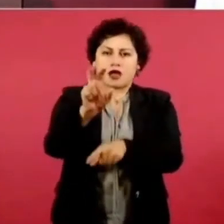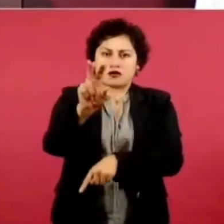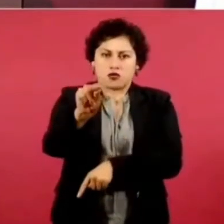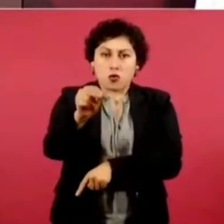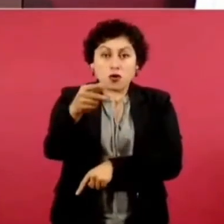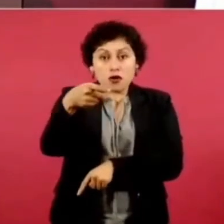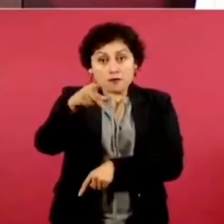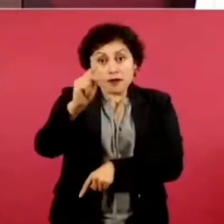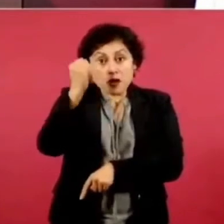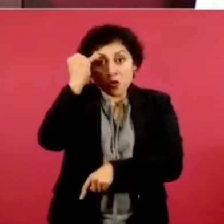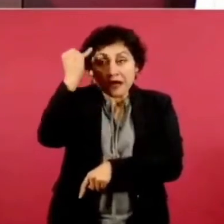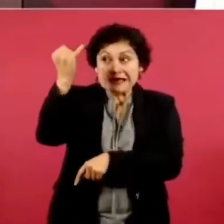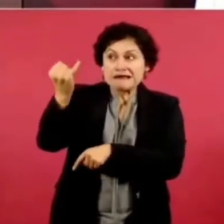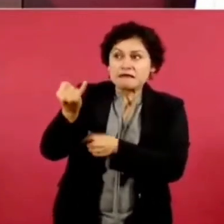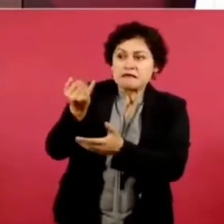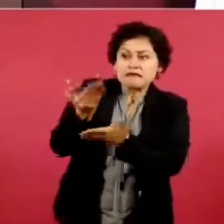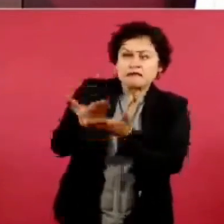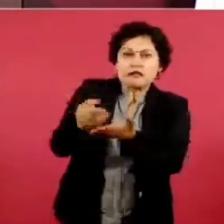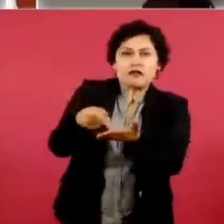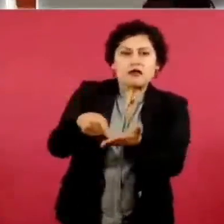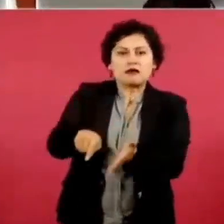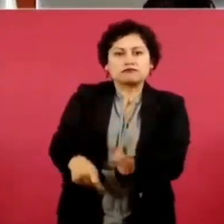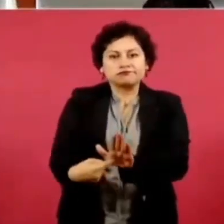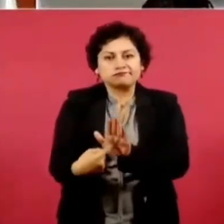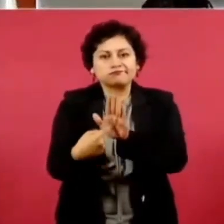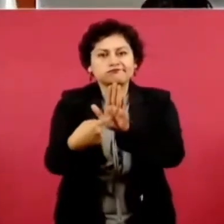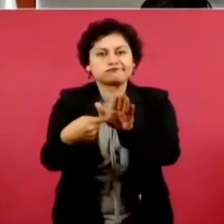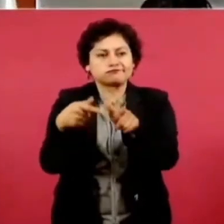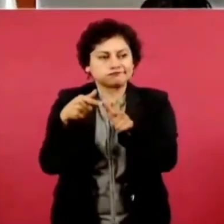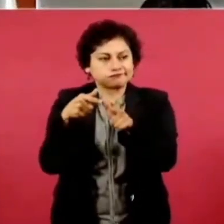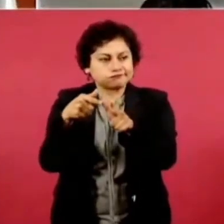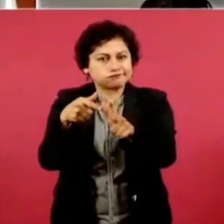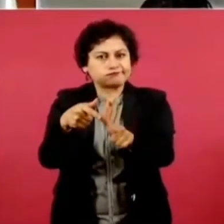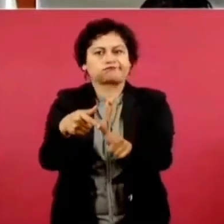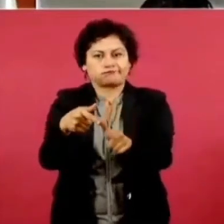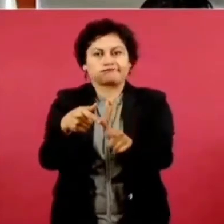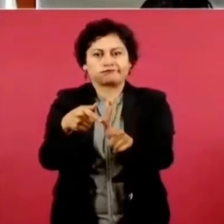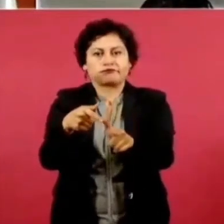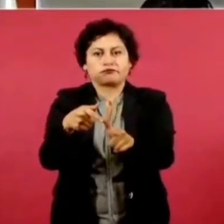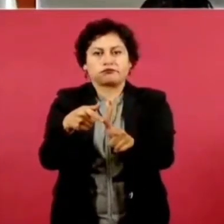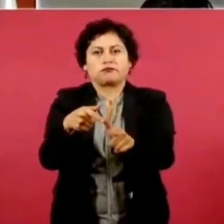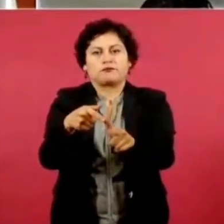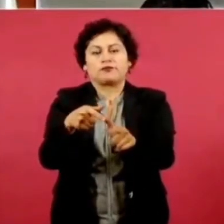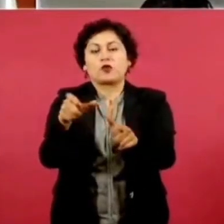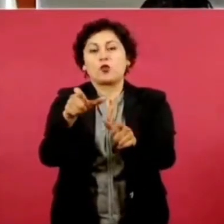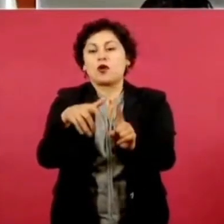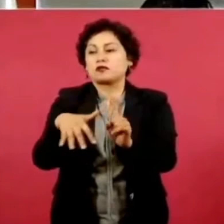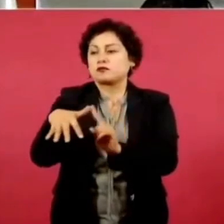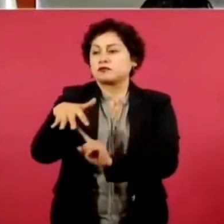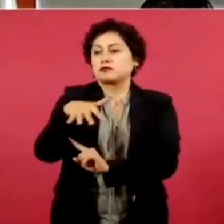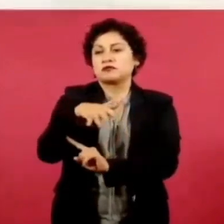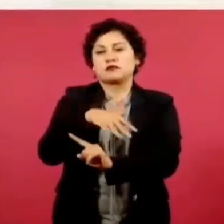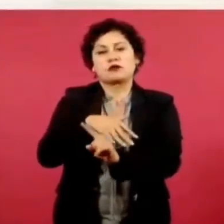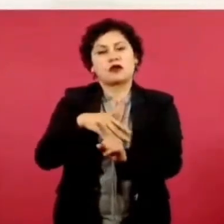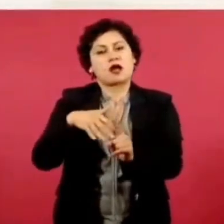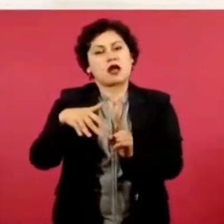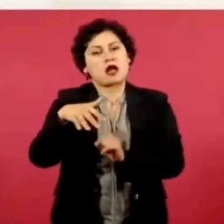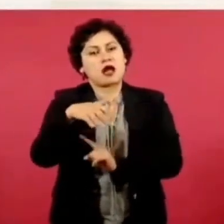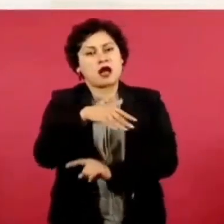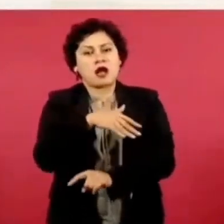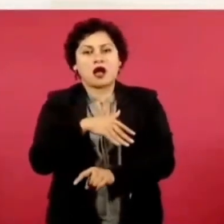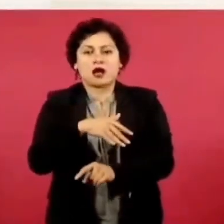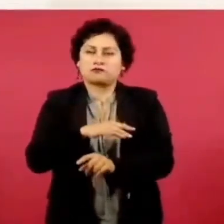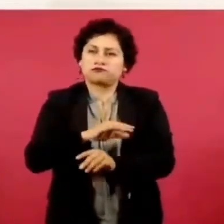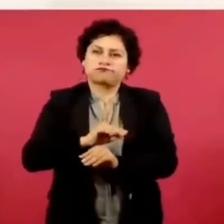circunstancias en momentos estelares, en